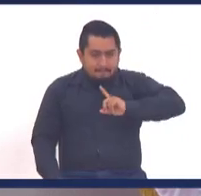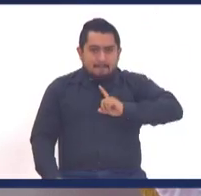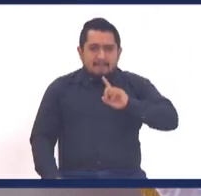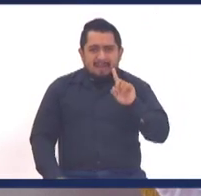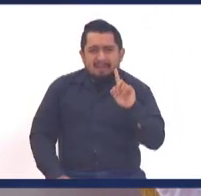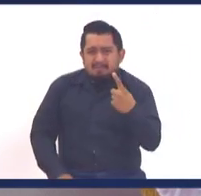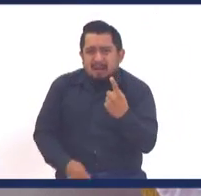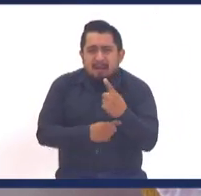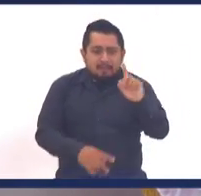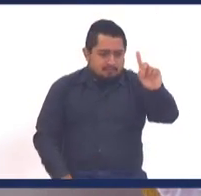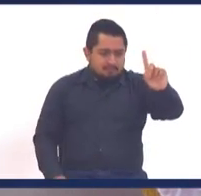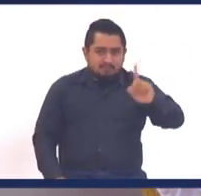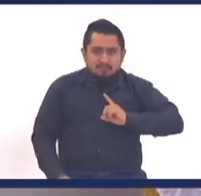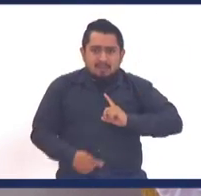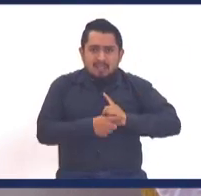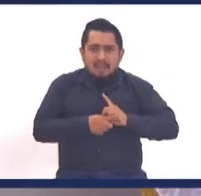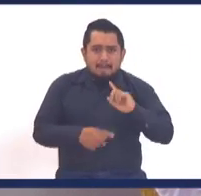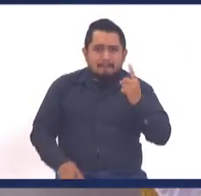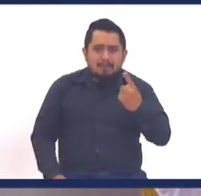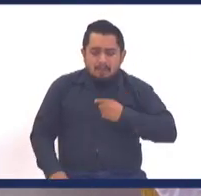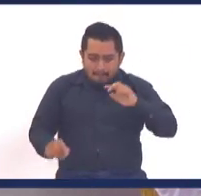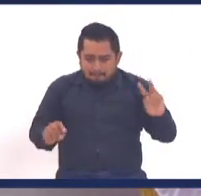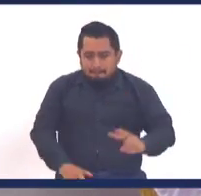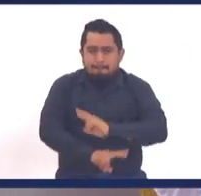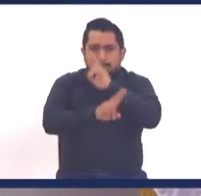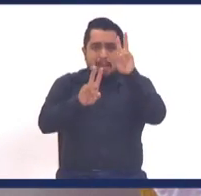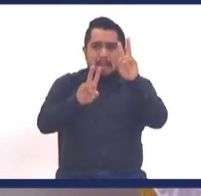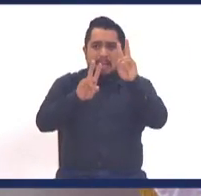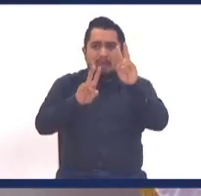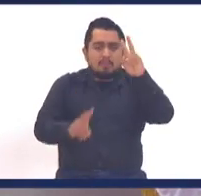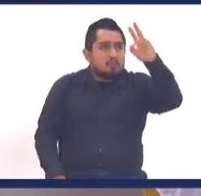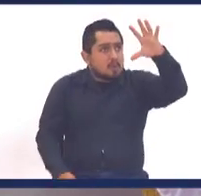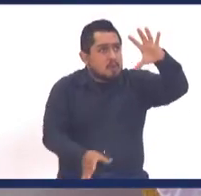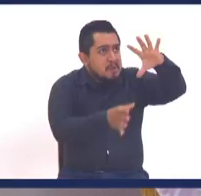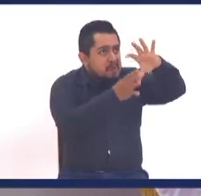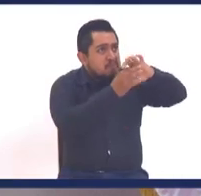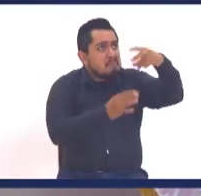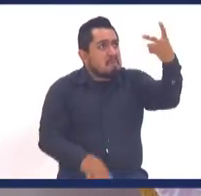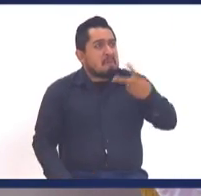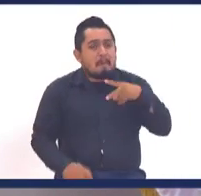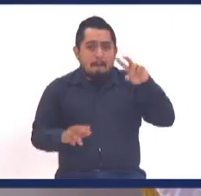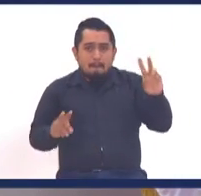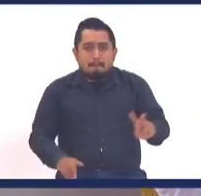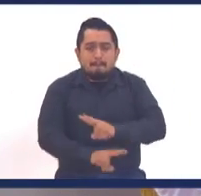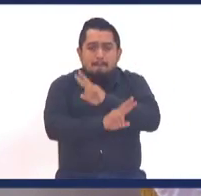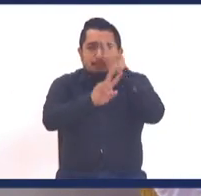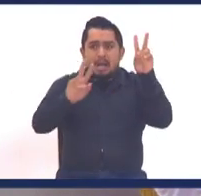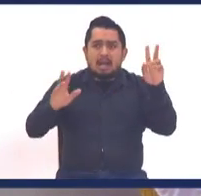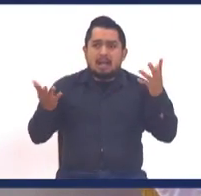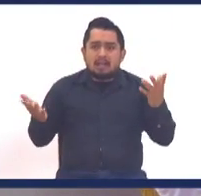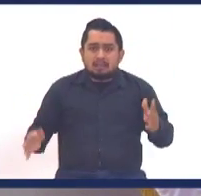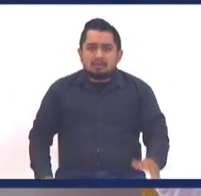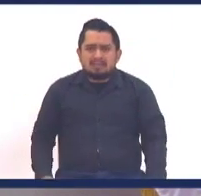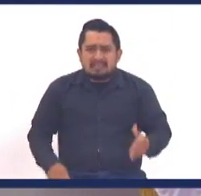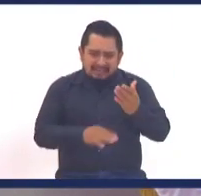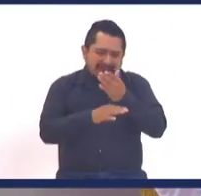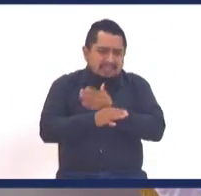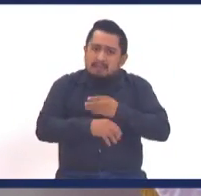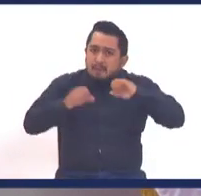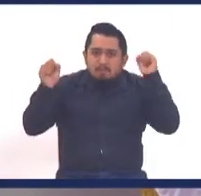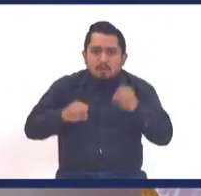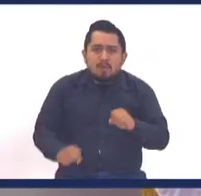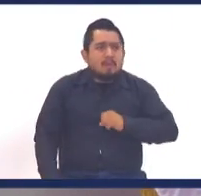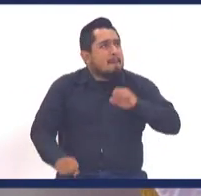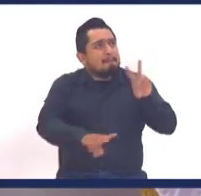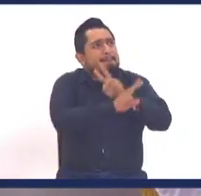lo primero que yo tengo es paz para con mi Creador. Ya yo antes no tenía, ¿cómo podía